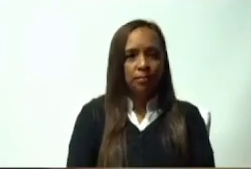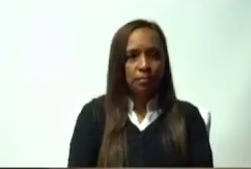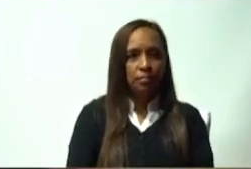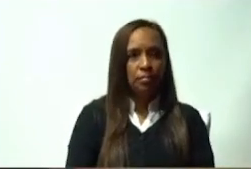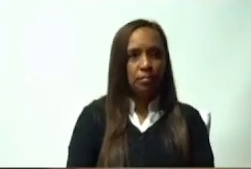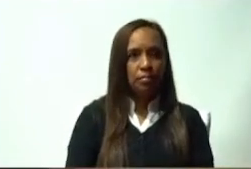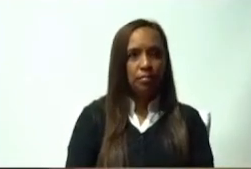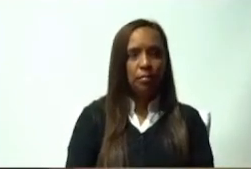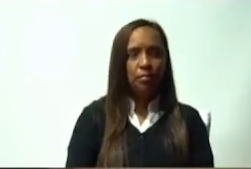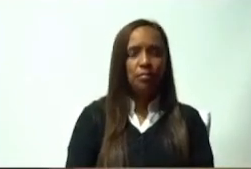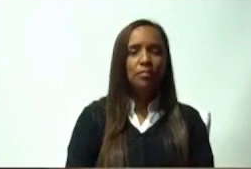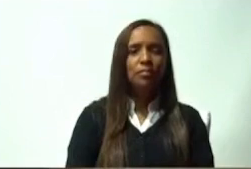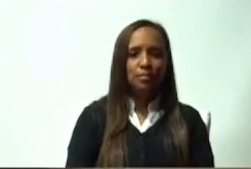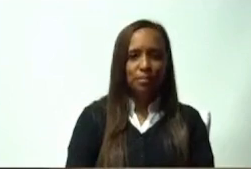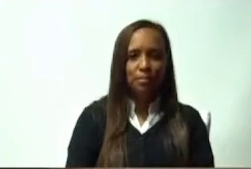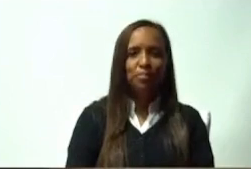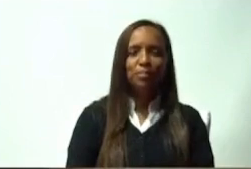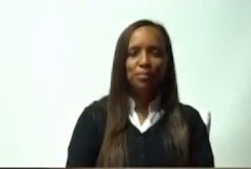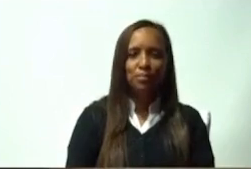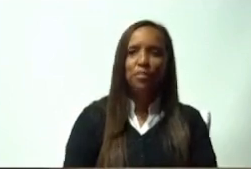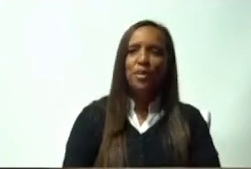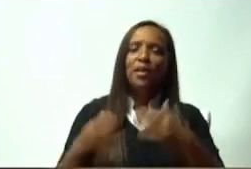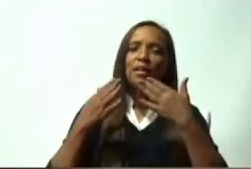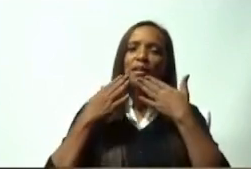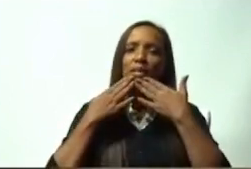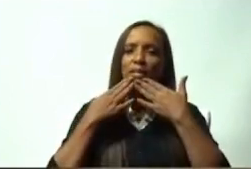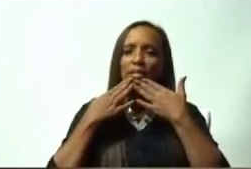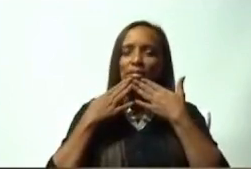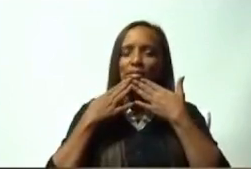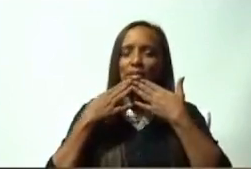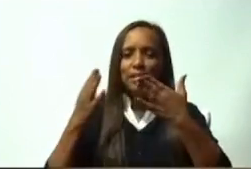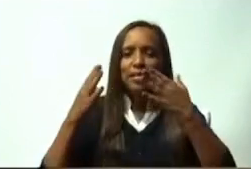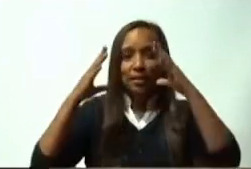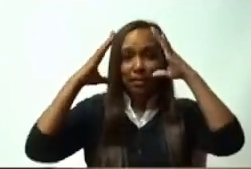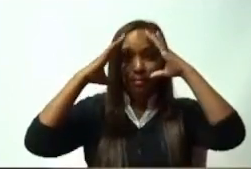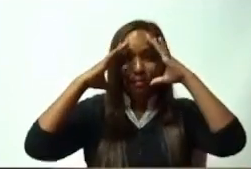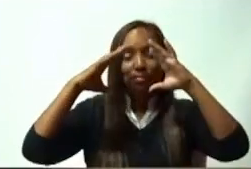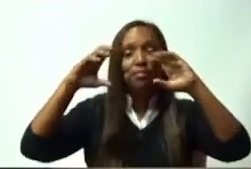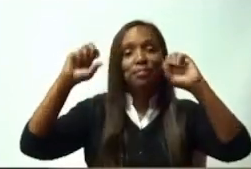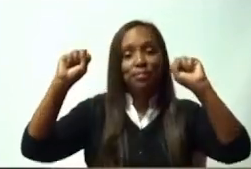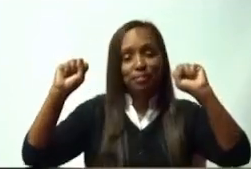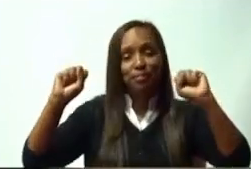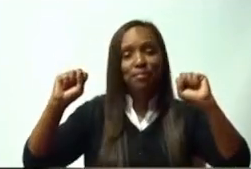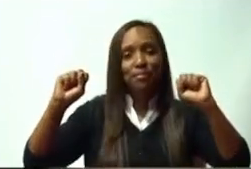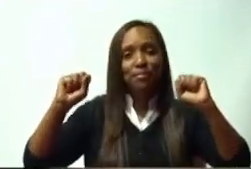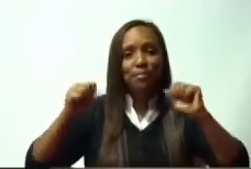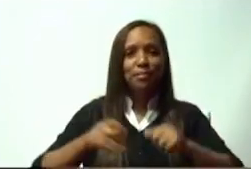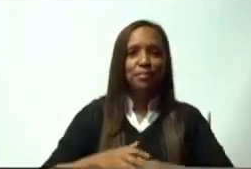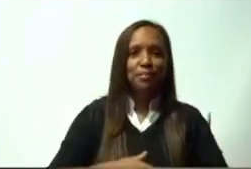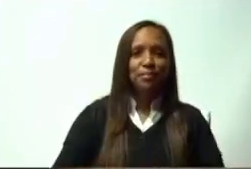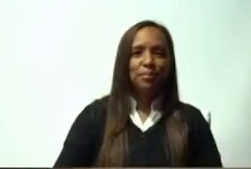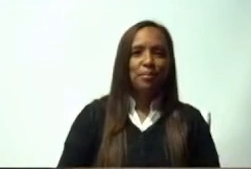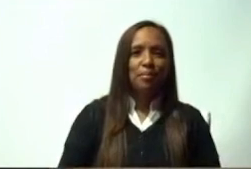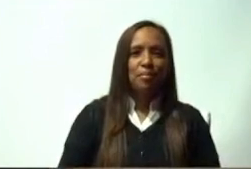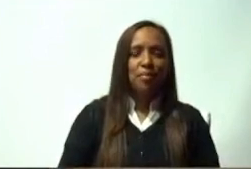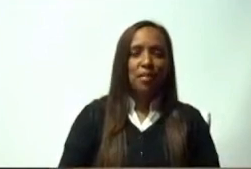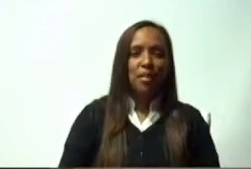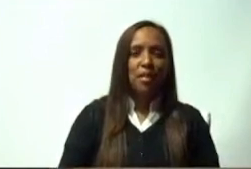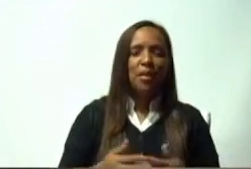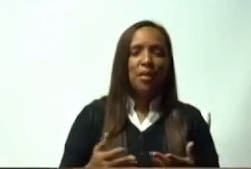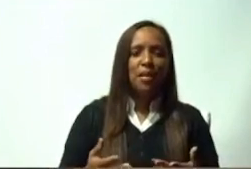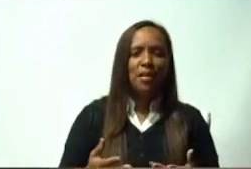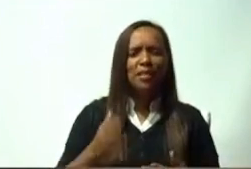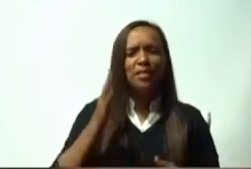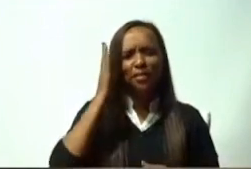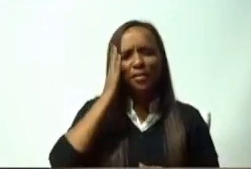No se preocupe que compartimos, presidente, su preocupación de que como diputados tenemos que saber en qué escenario nos encontramos.